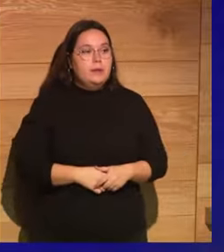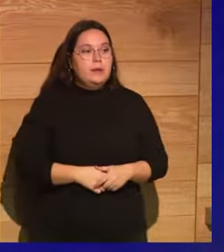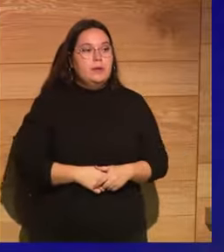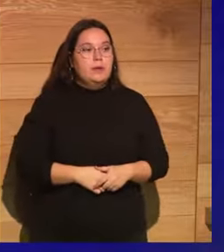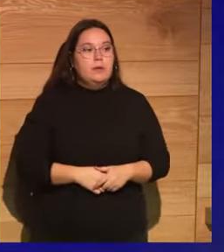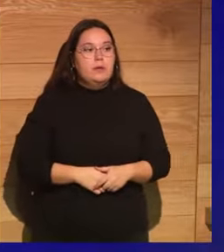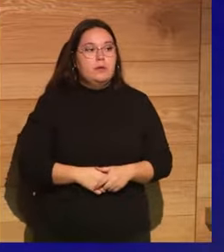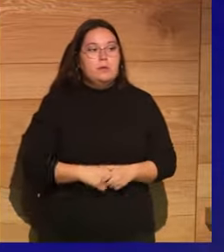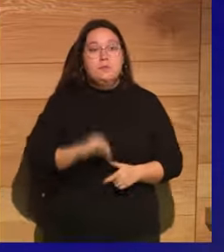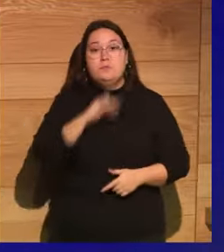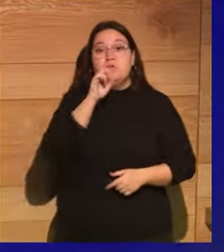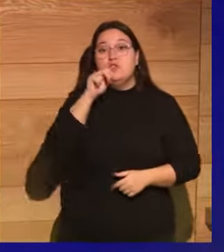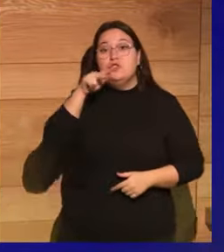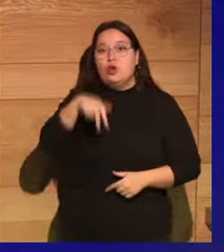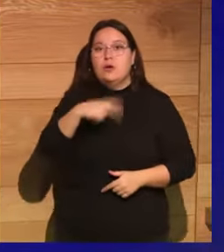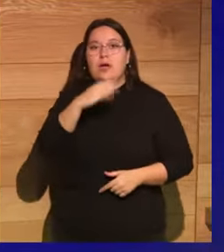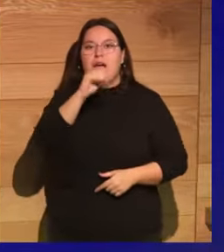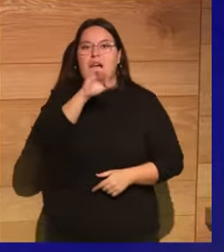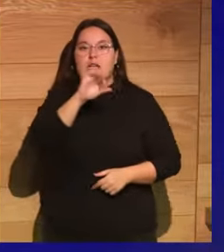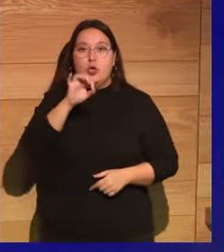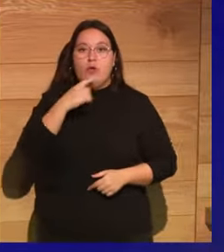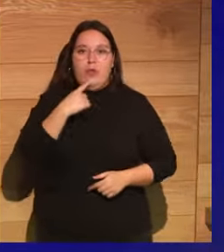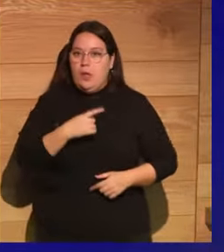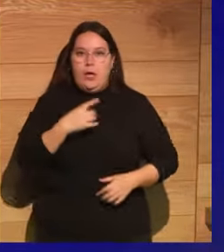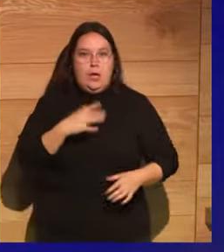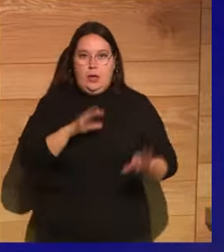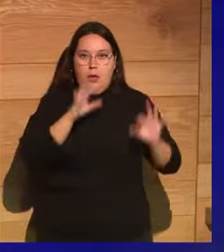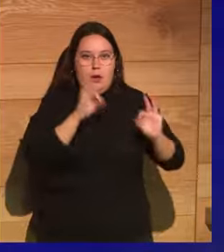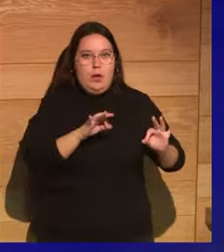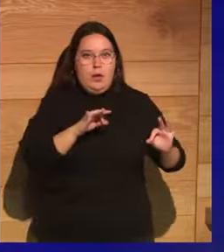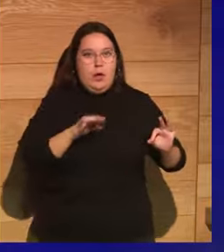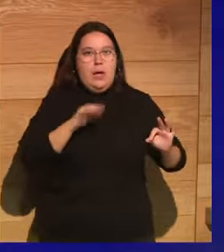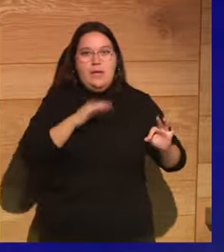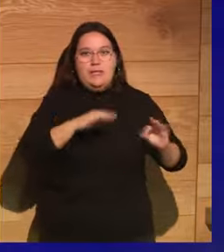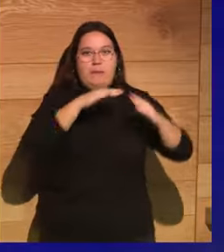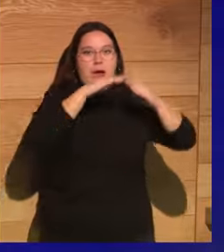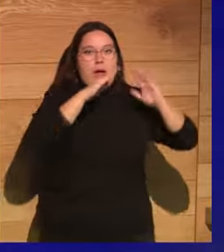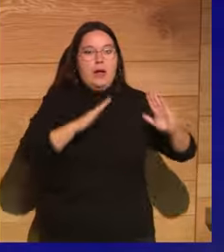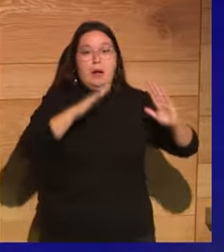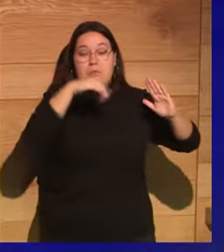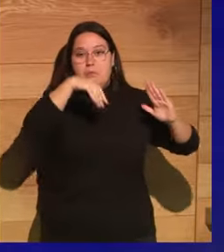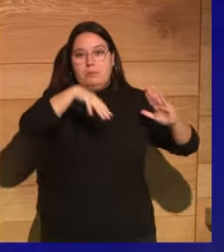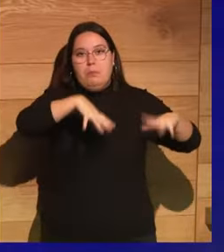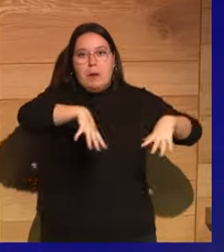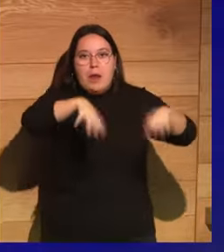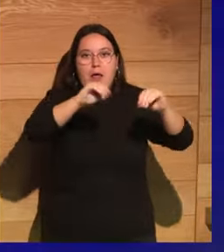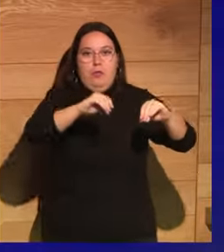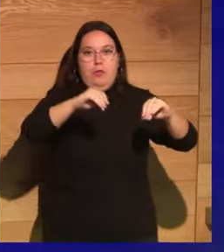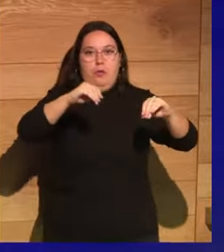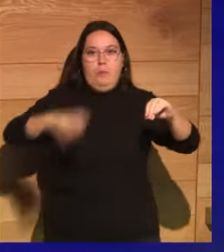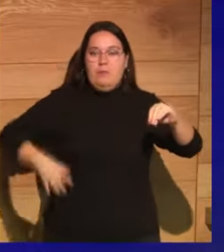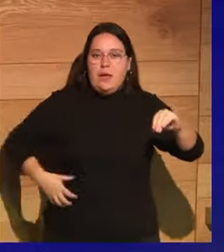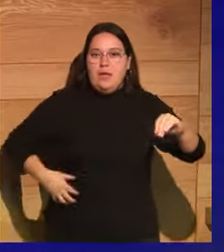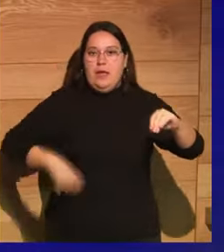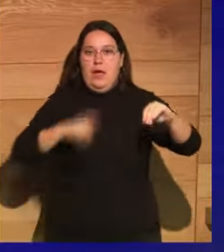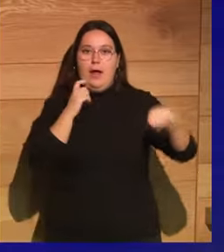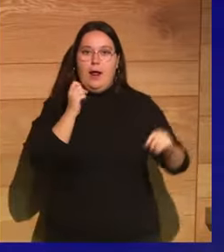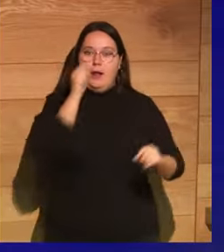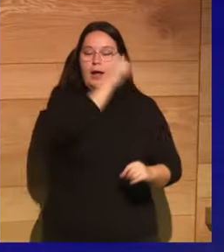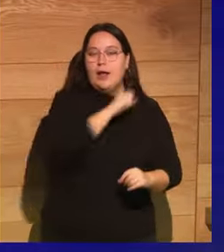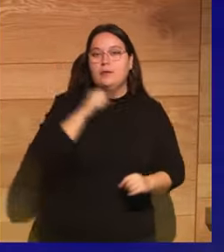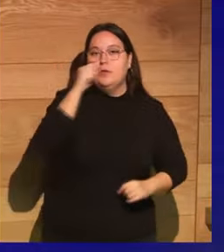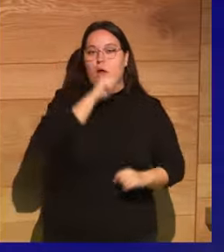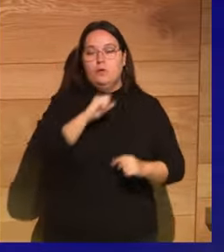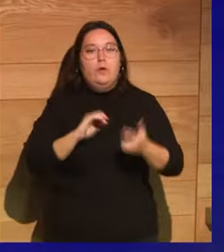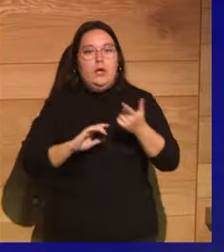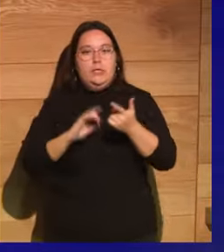siguiente, Dion Casio ya asegura que Nerón estaba tocando la lira en el tejado del Palacio Imperial y cantando las tragedias de la caída